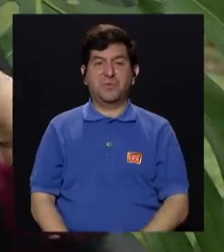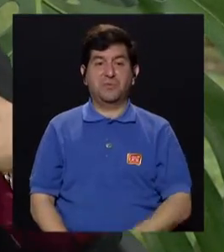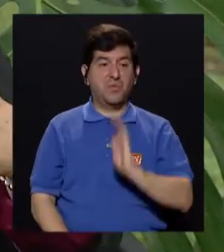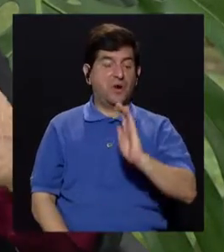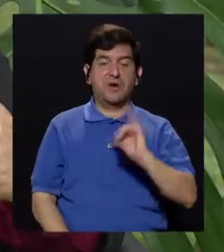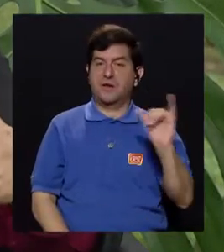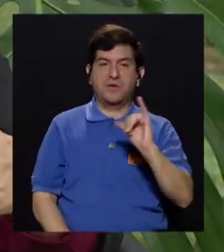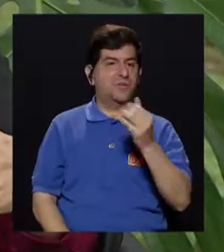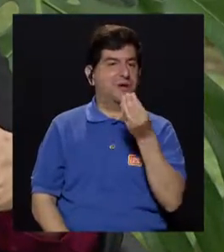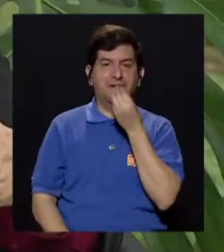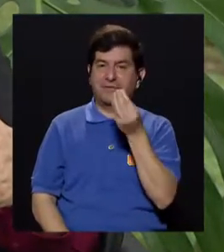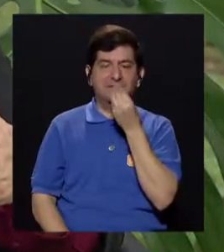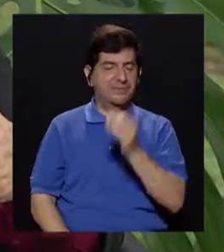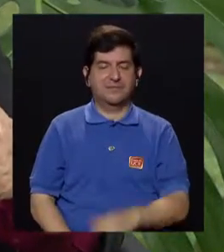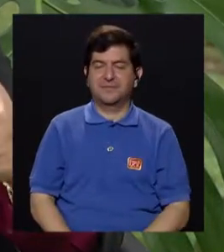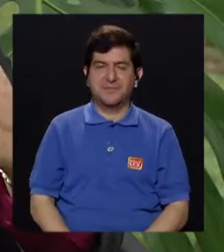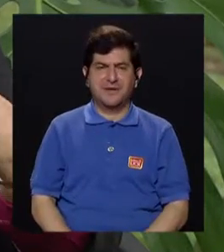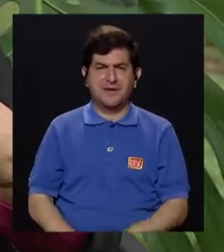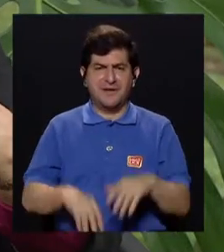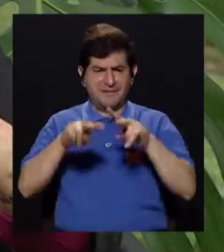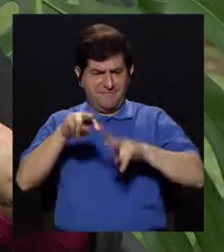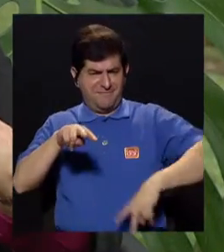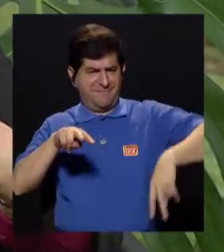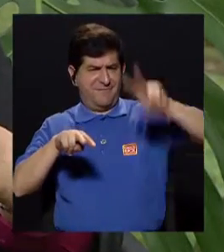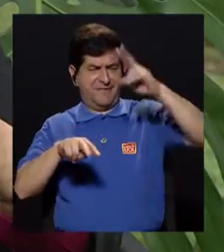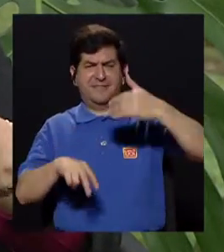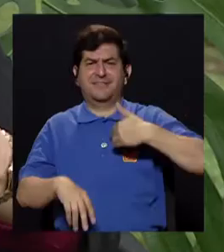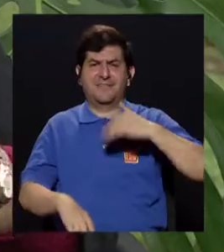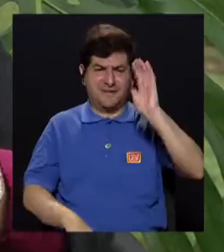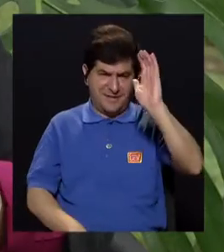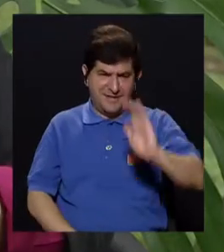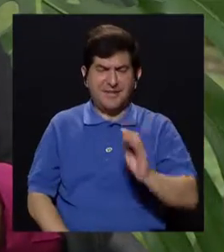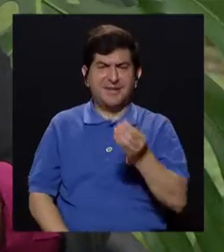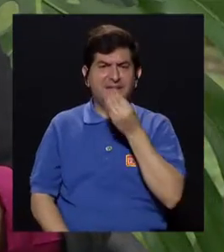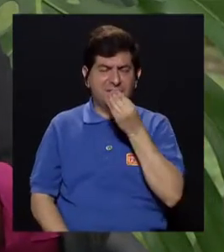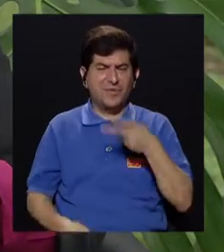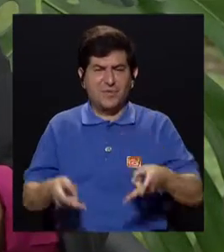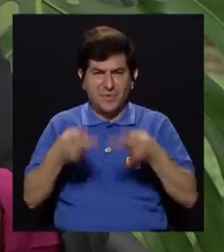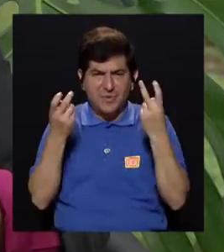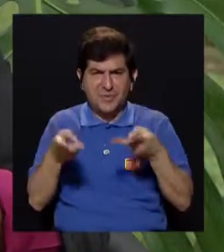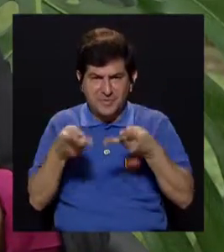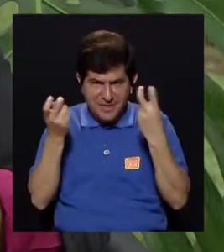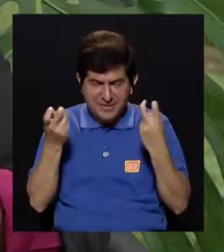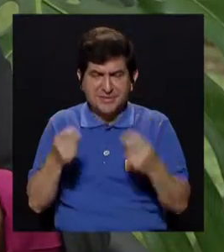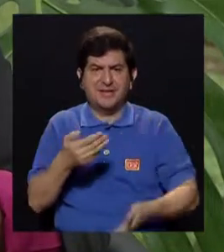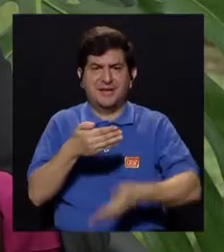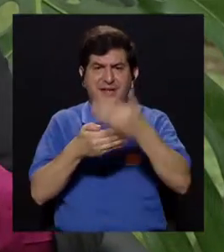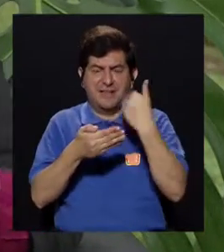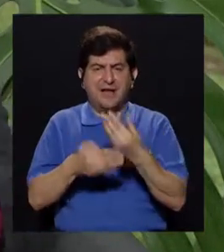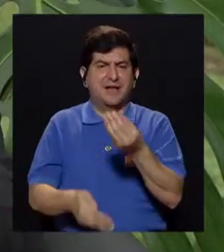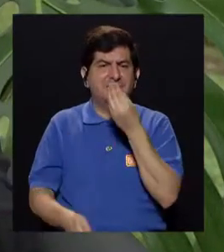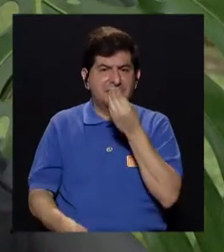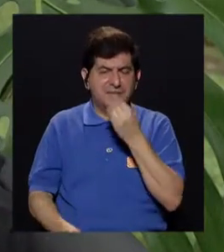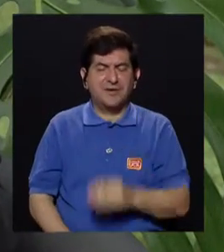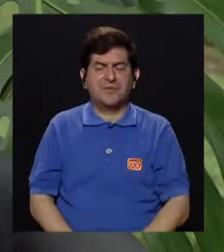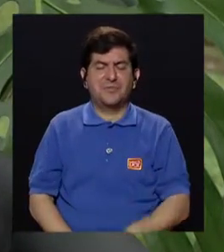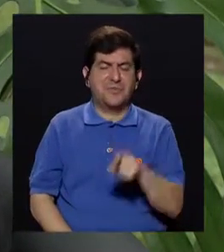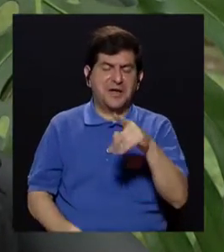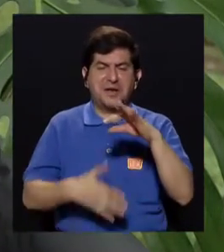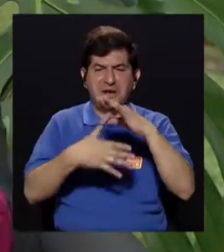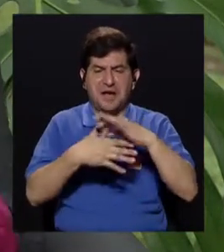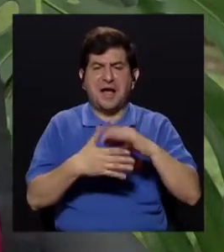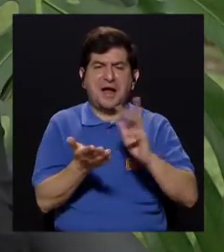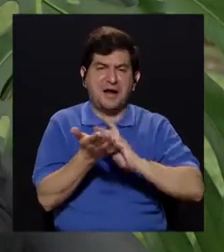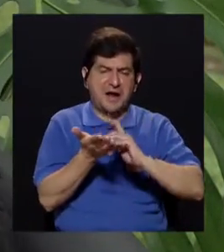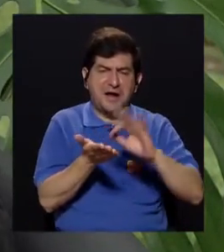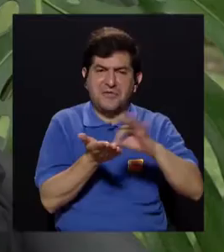entonces el niño no se lo come. ¿Y cuál es la ventaja de que el chiquito se coma la ensalada antes de comerse el pedacito